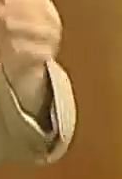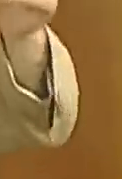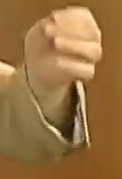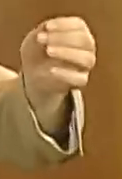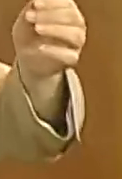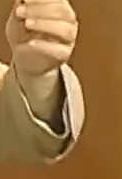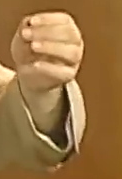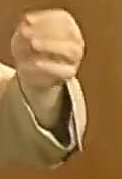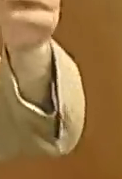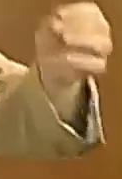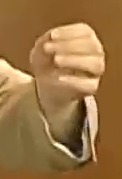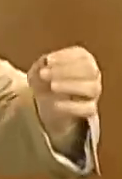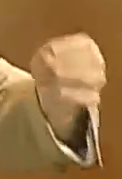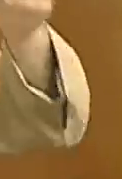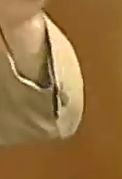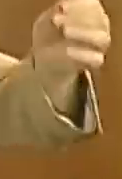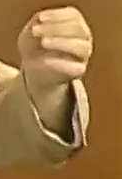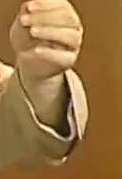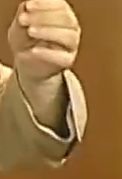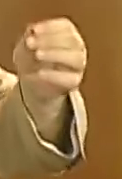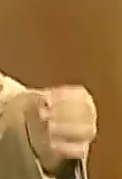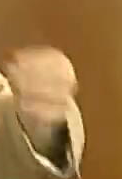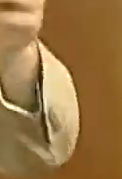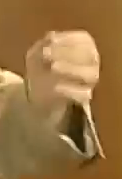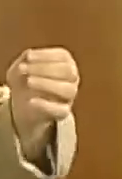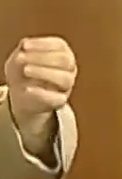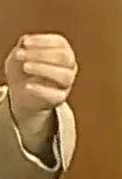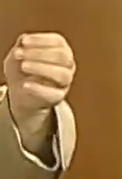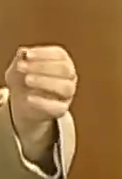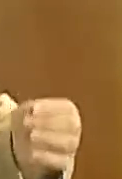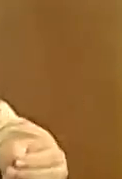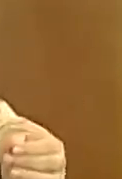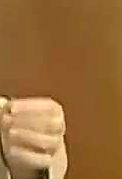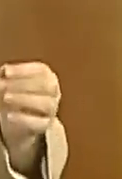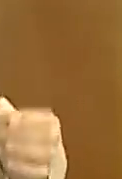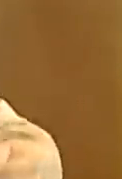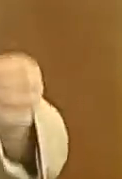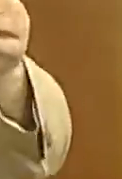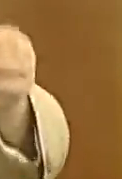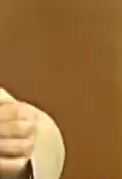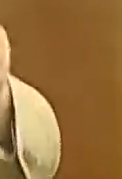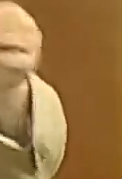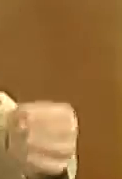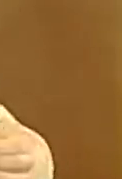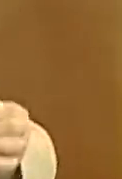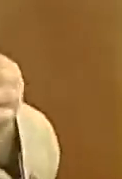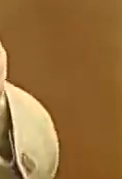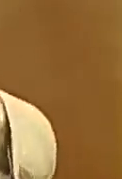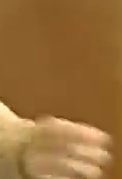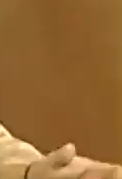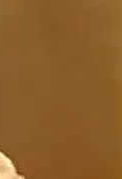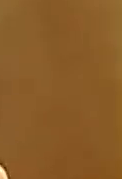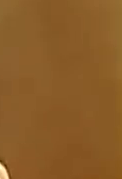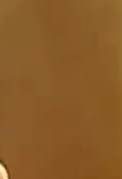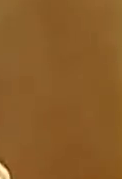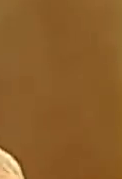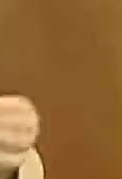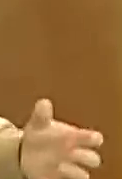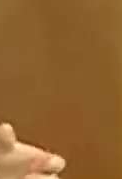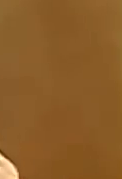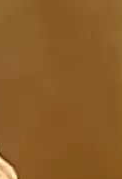el otro día el libro en la Filven sobre su padre se ha desatado una campaña terrible